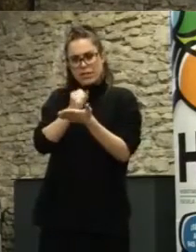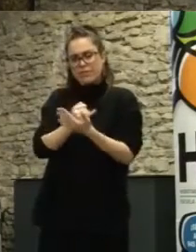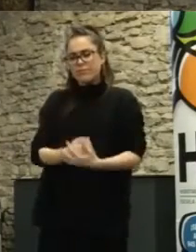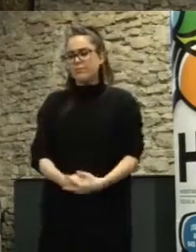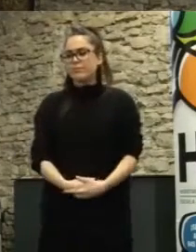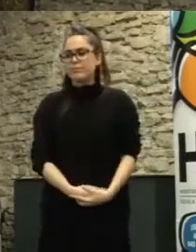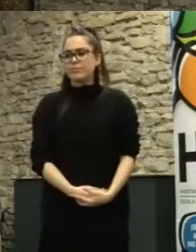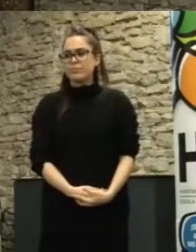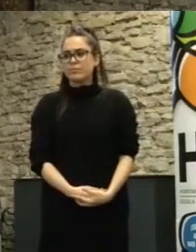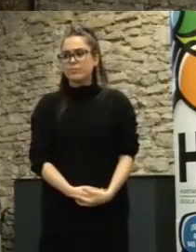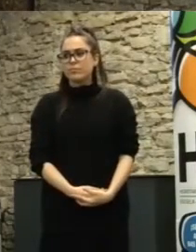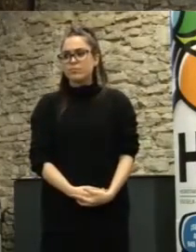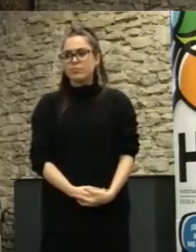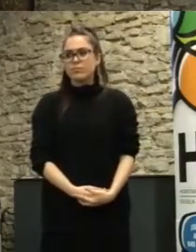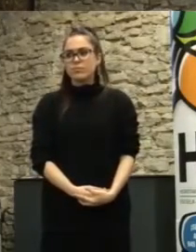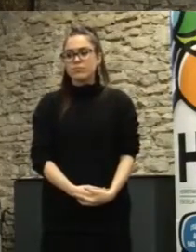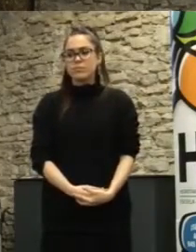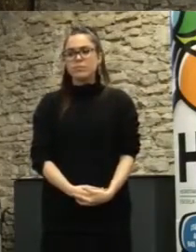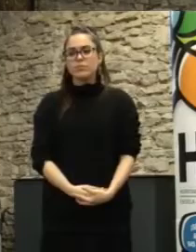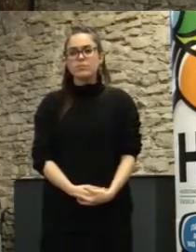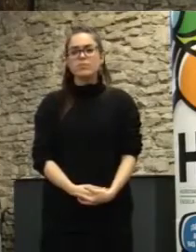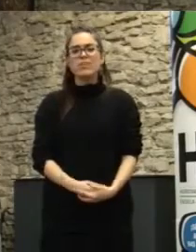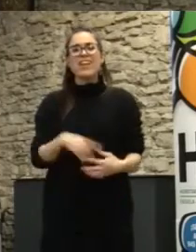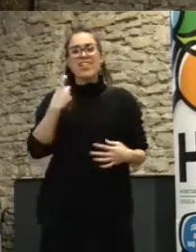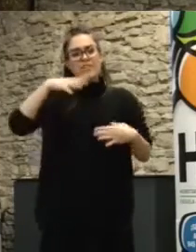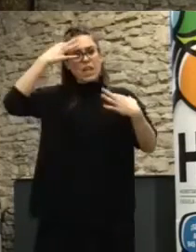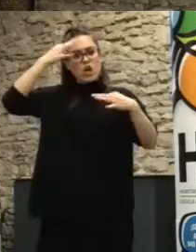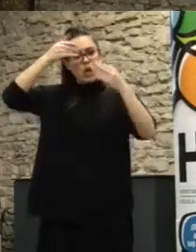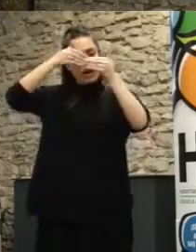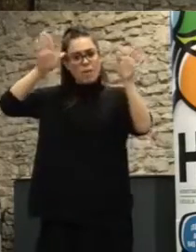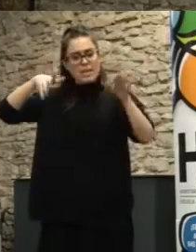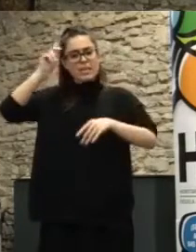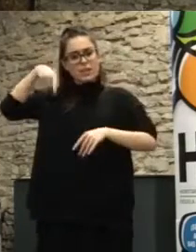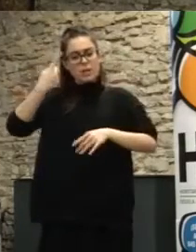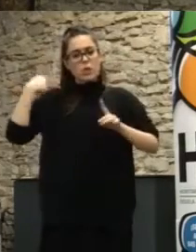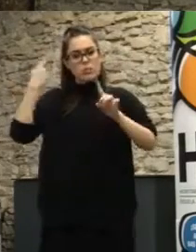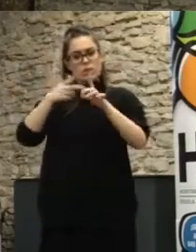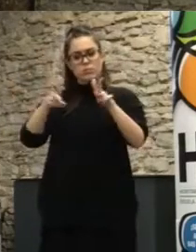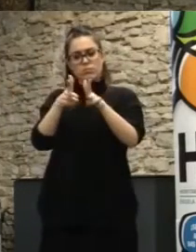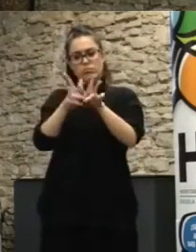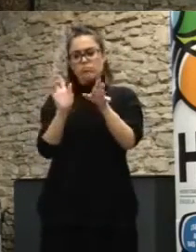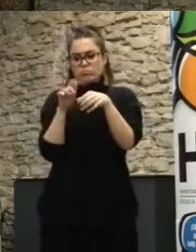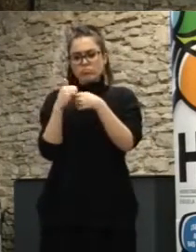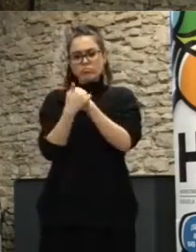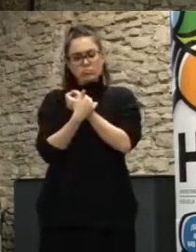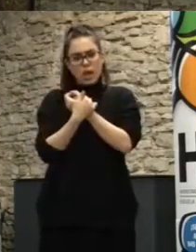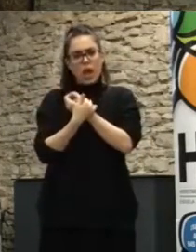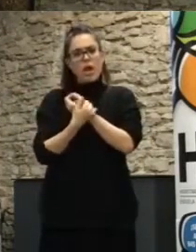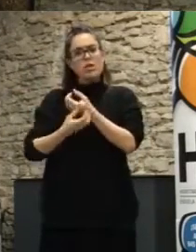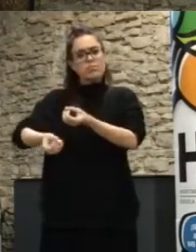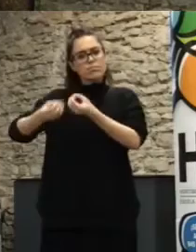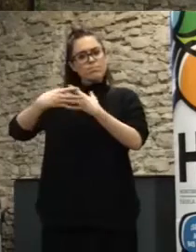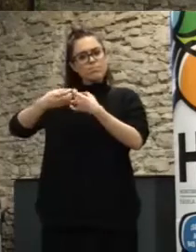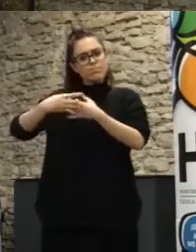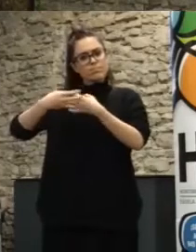y que estén digamos tengan una lógica abierta para que la ciudadanía la sociedad retroalimente todo el proceso de innovación